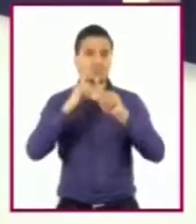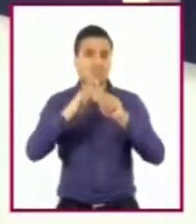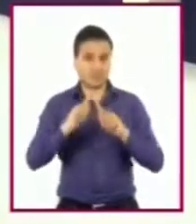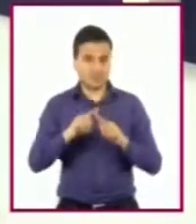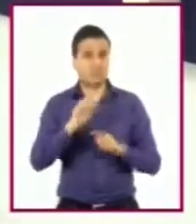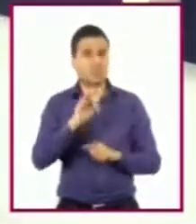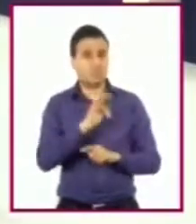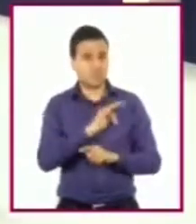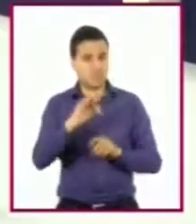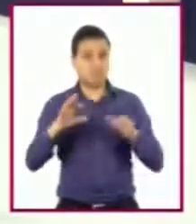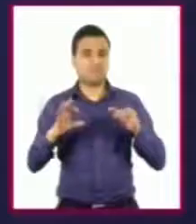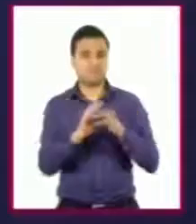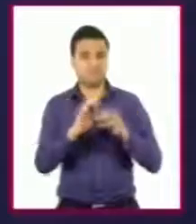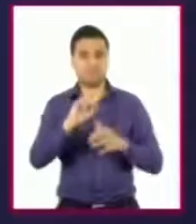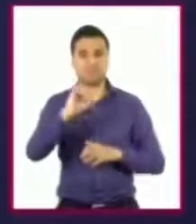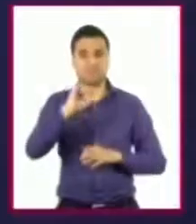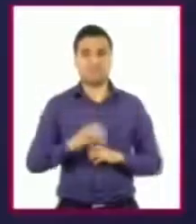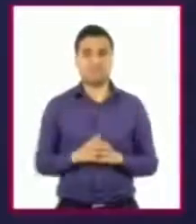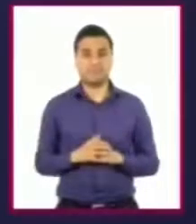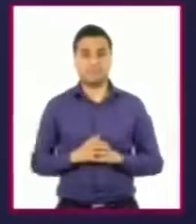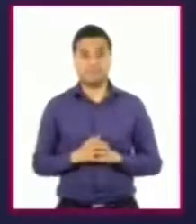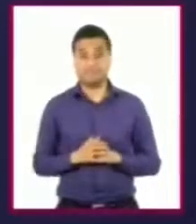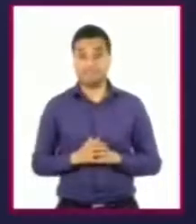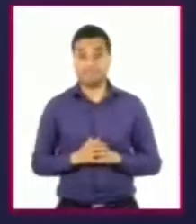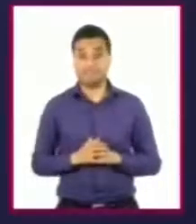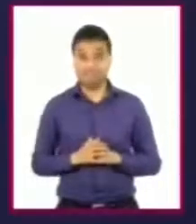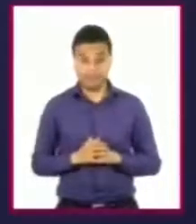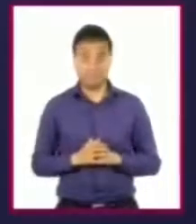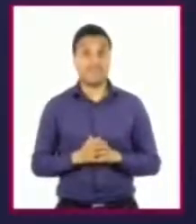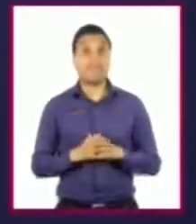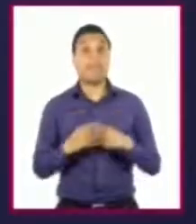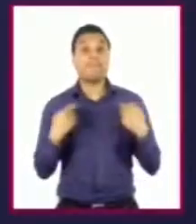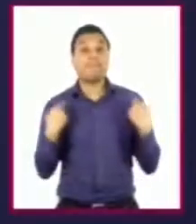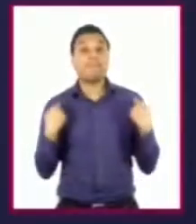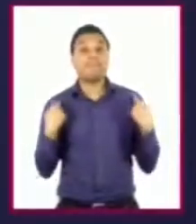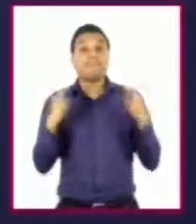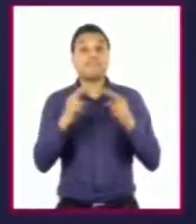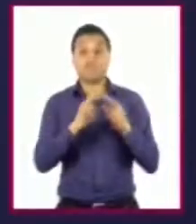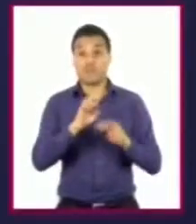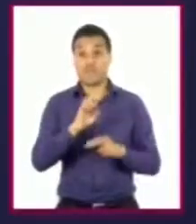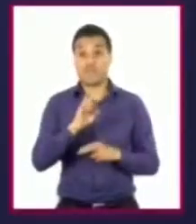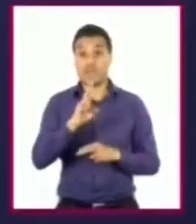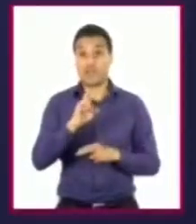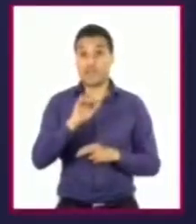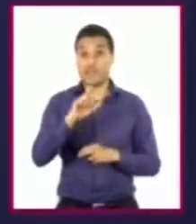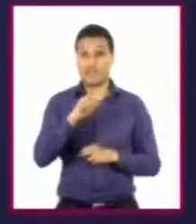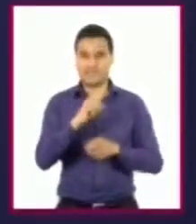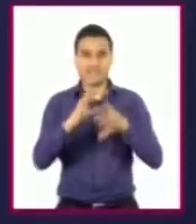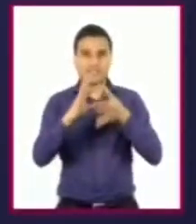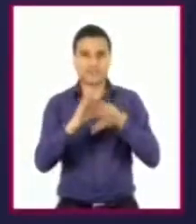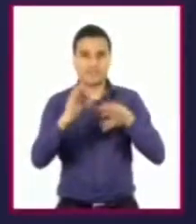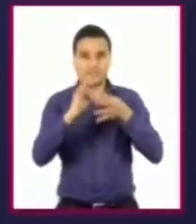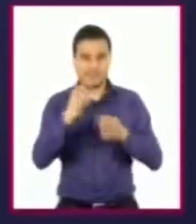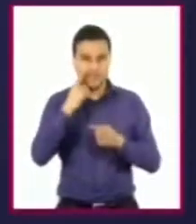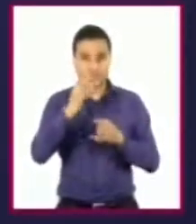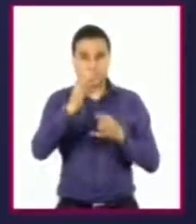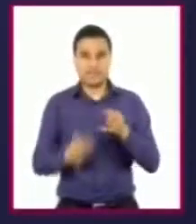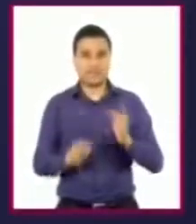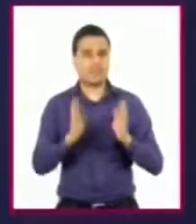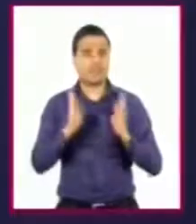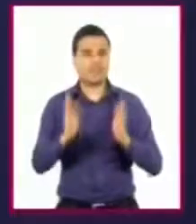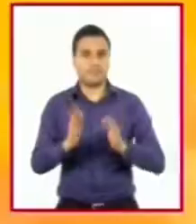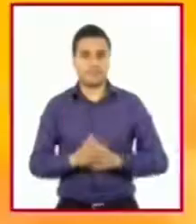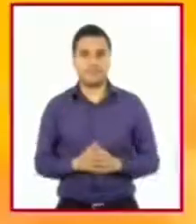vida. Finalmente, el maestro Euriel nos presentará la última etapa del juego.